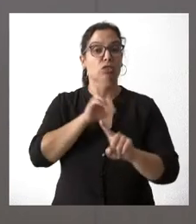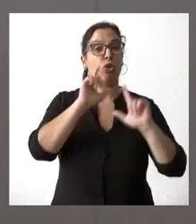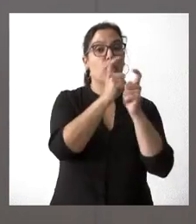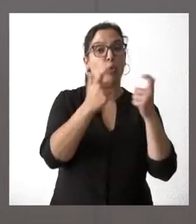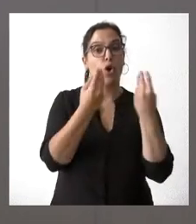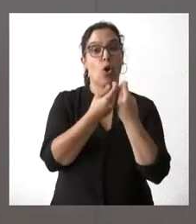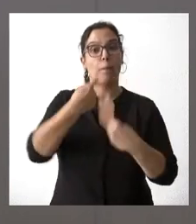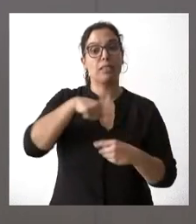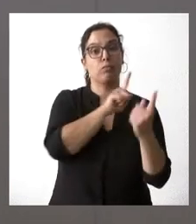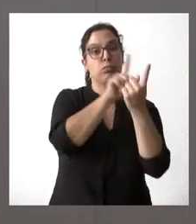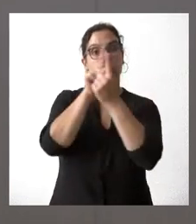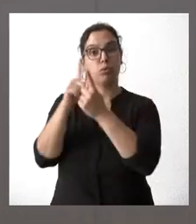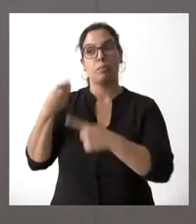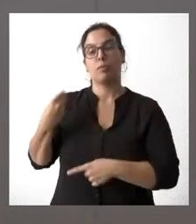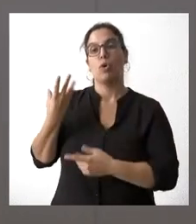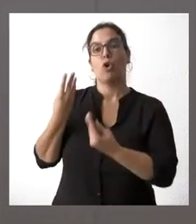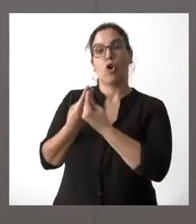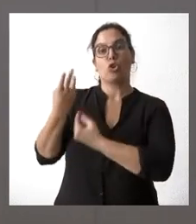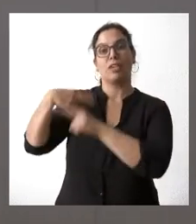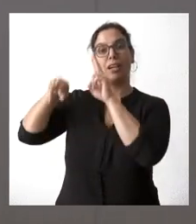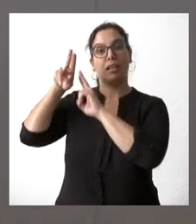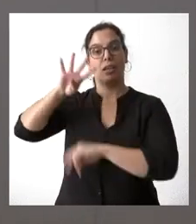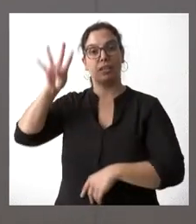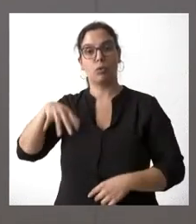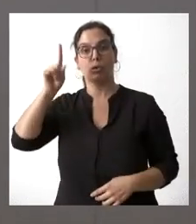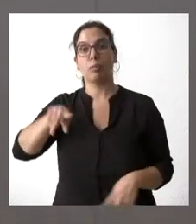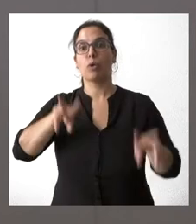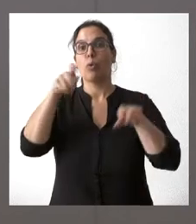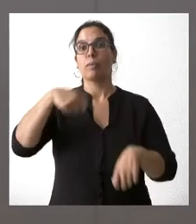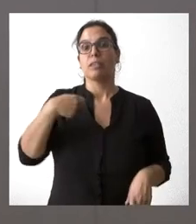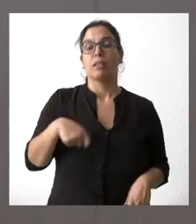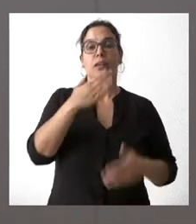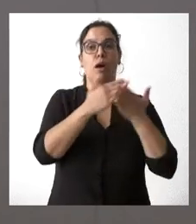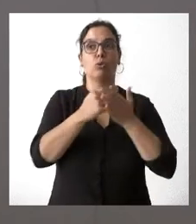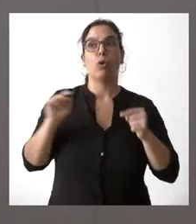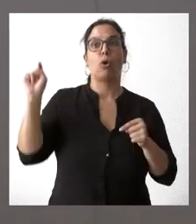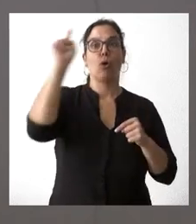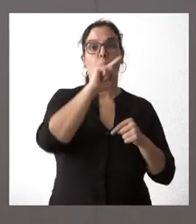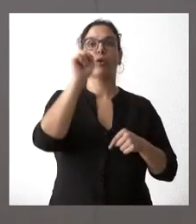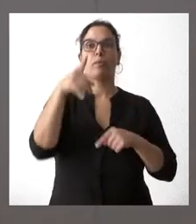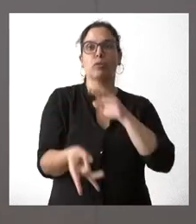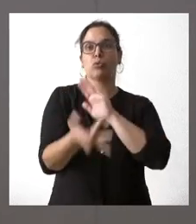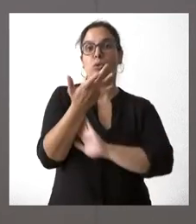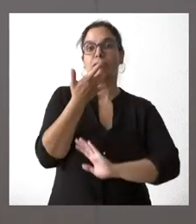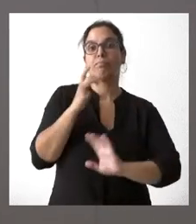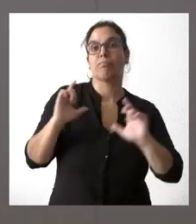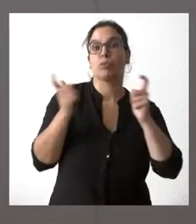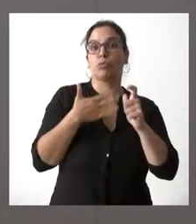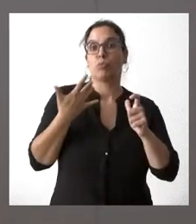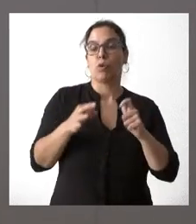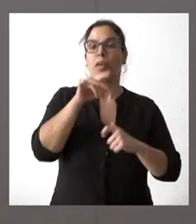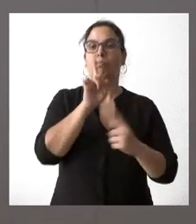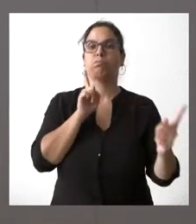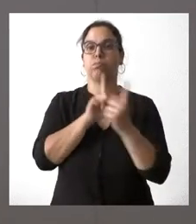el que quiere tener con la Generalitat de Cataluña y el que pueda tener con los nuevos presidentes autonómicos, es el que sí se suscribirá a esta reunión, en donde